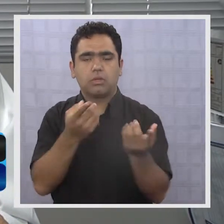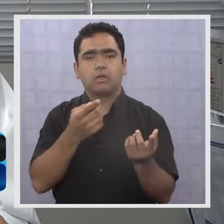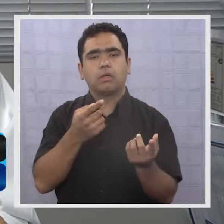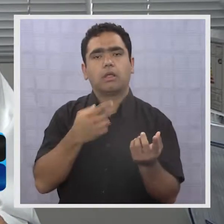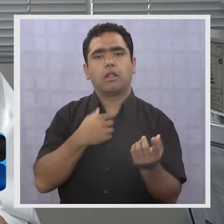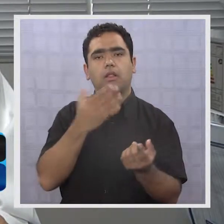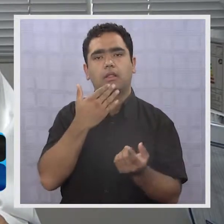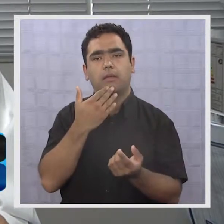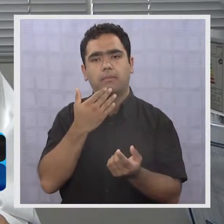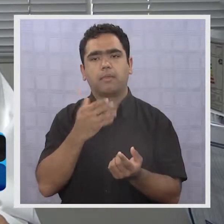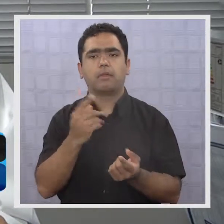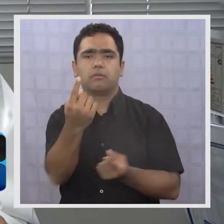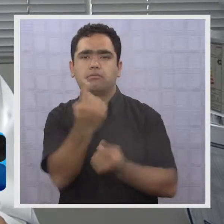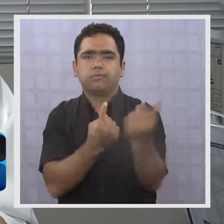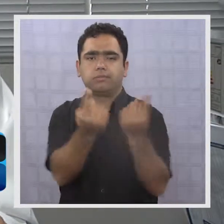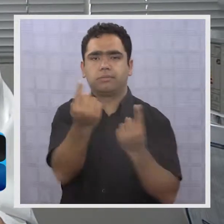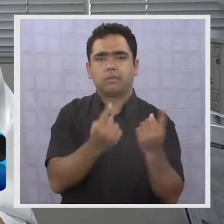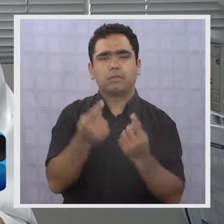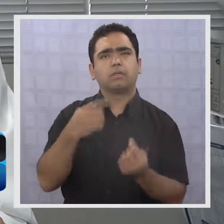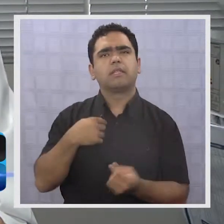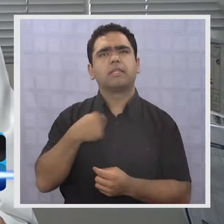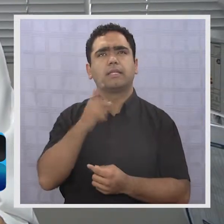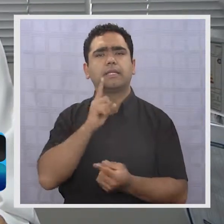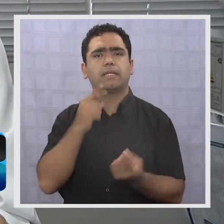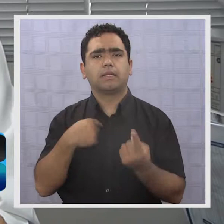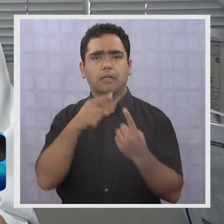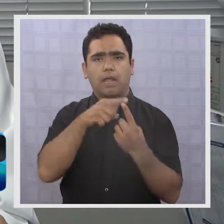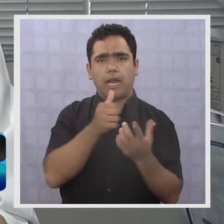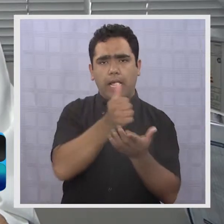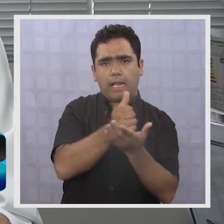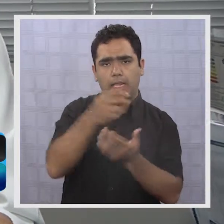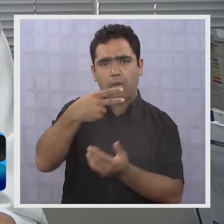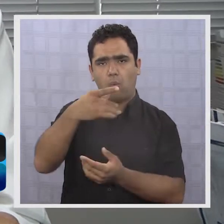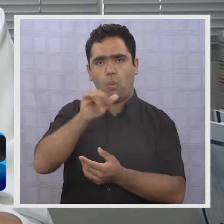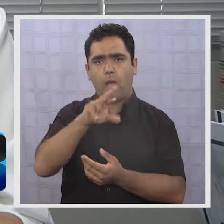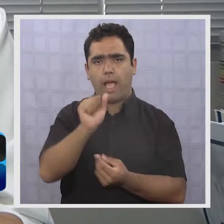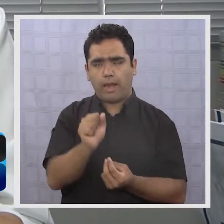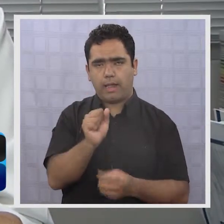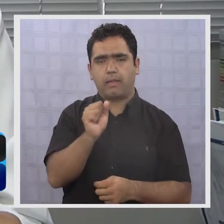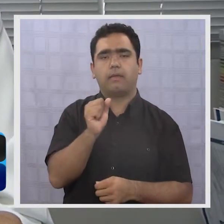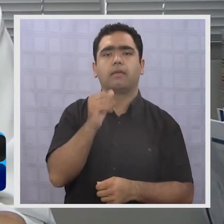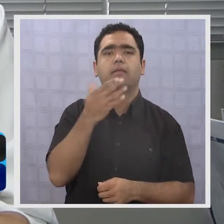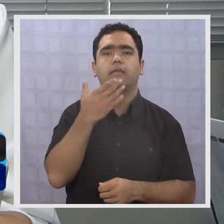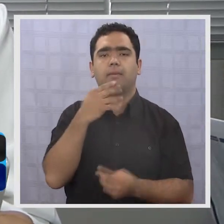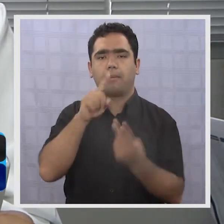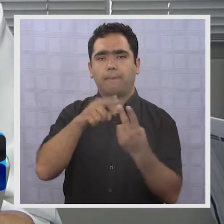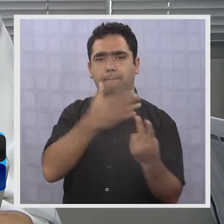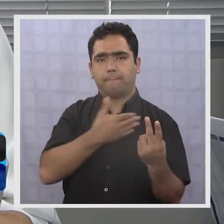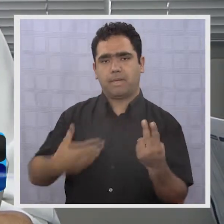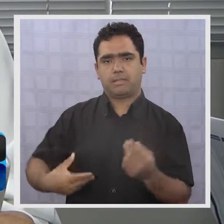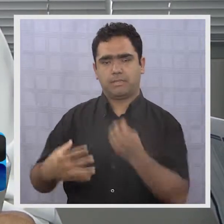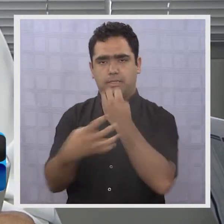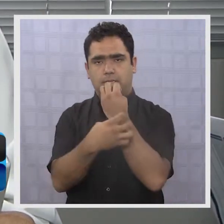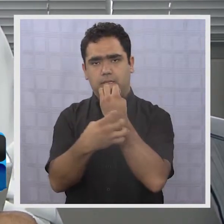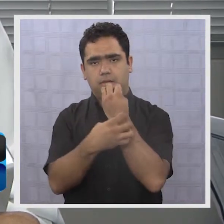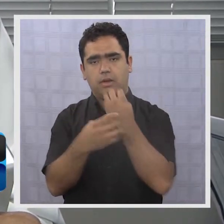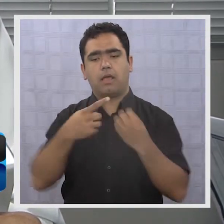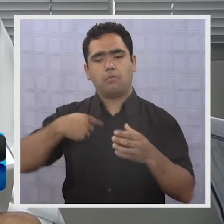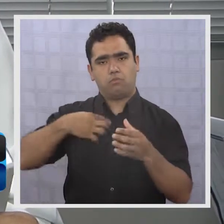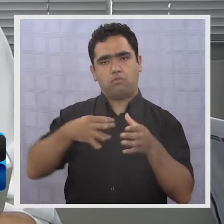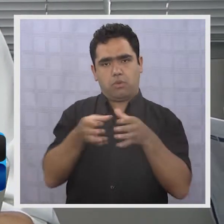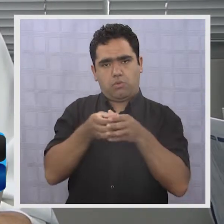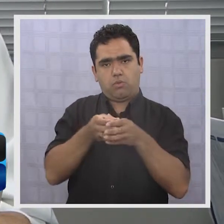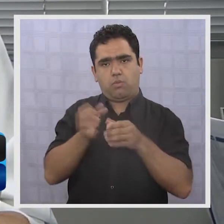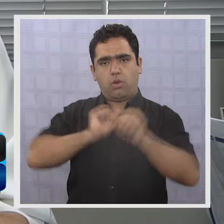el alcalde de Guara, estuvo el presidente regional de nuestro partido,